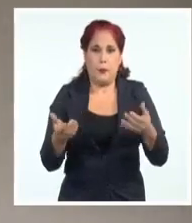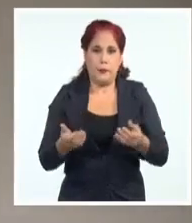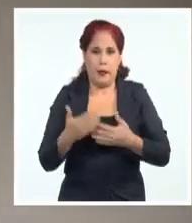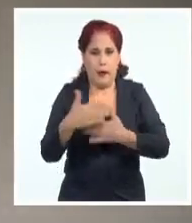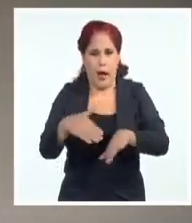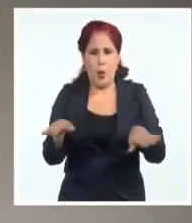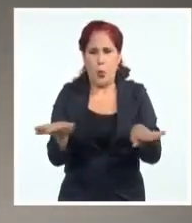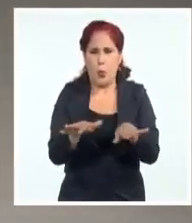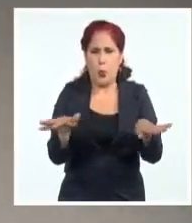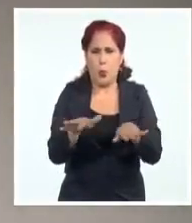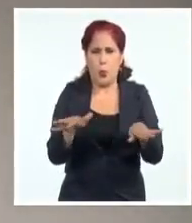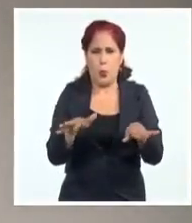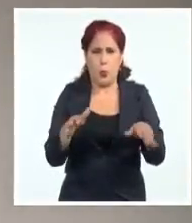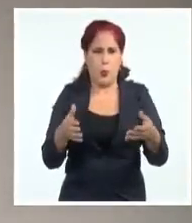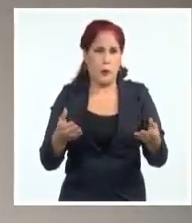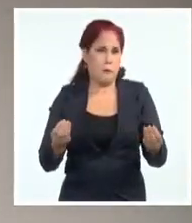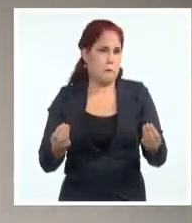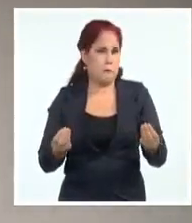Las zonas aledañas.